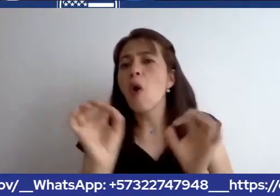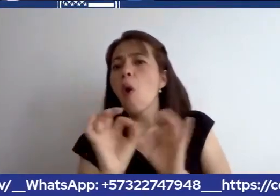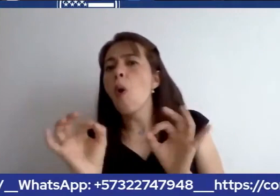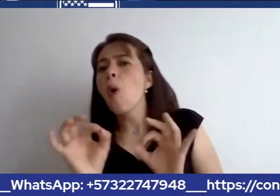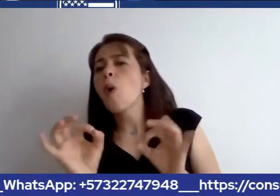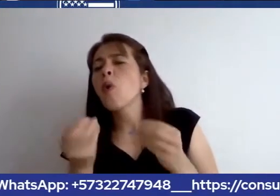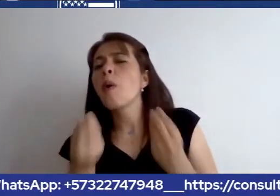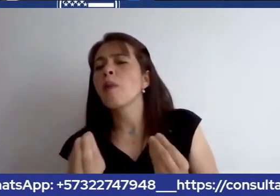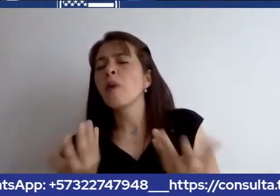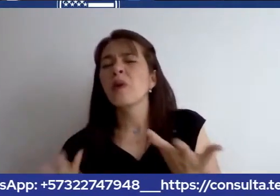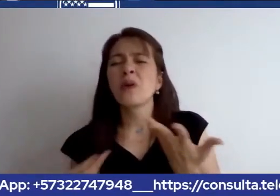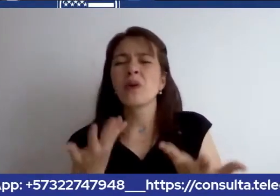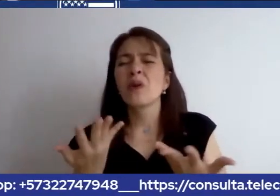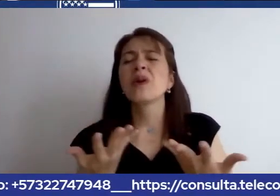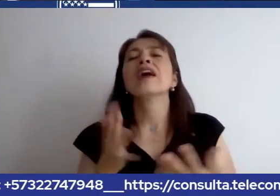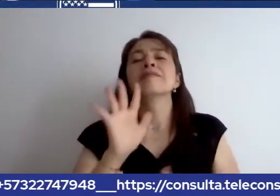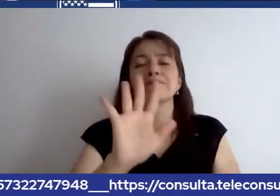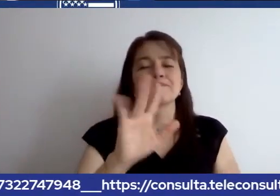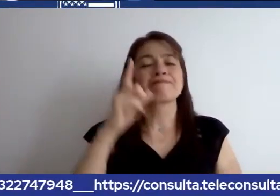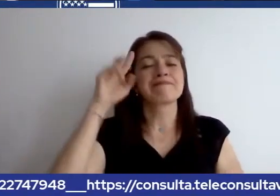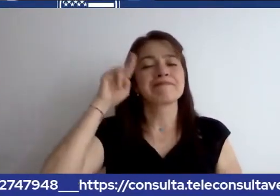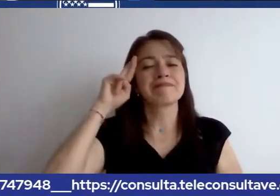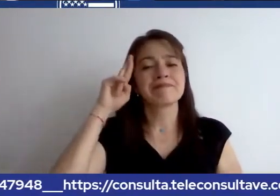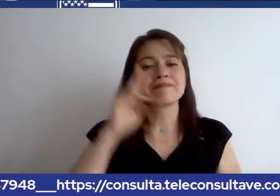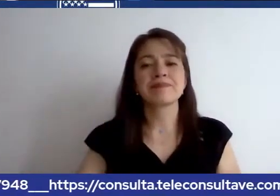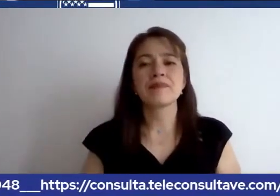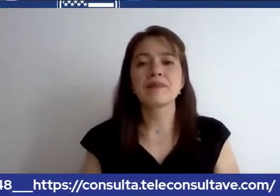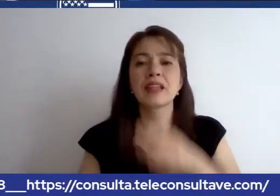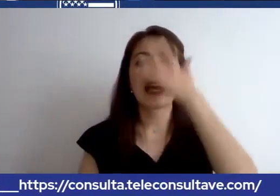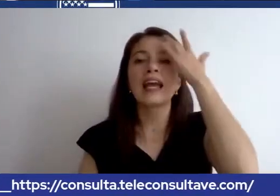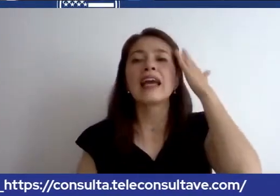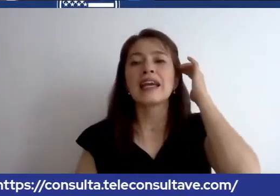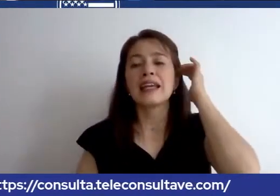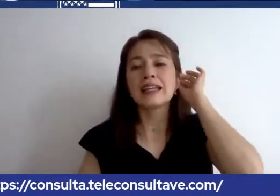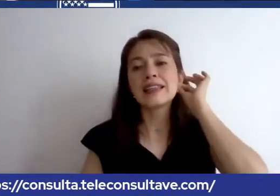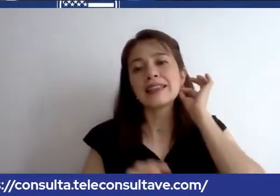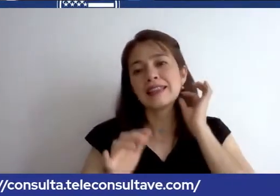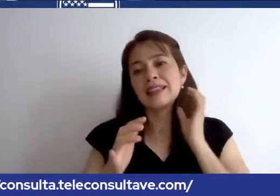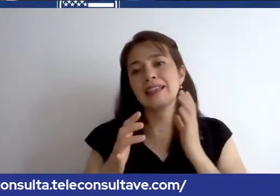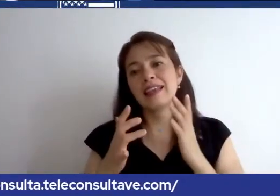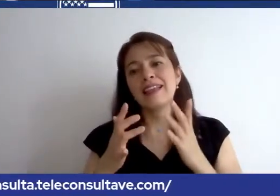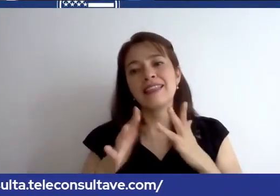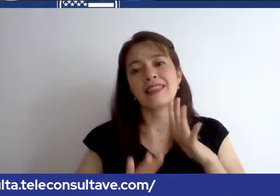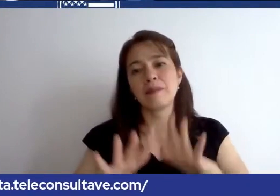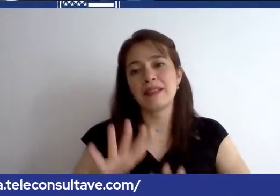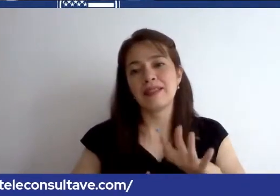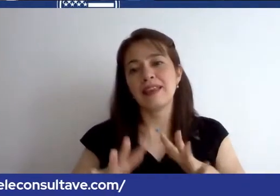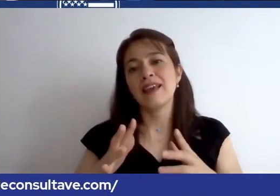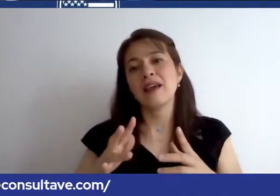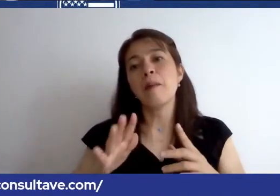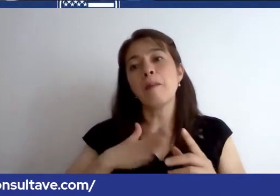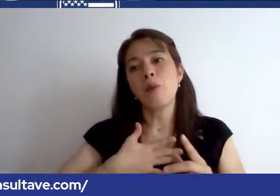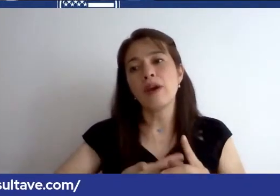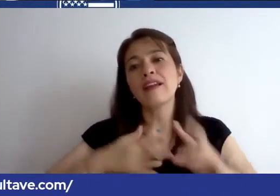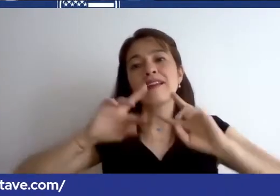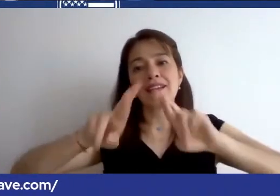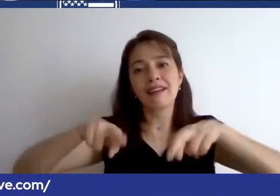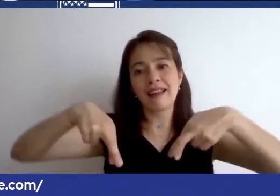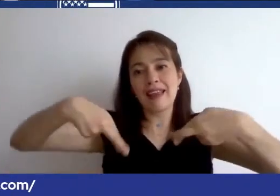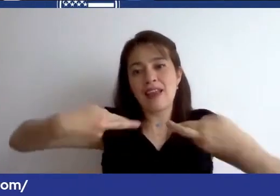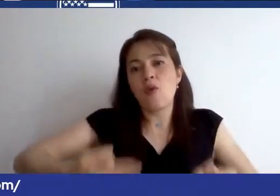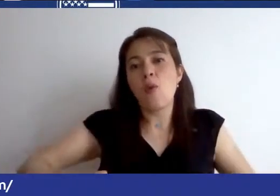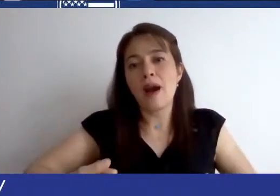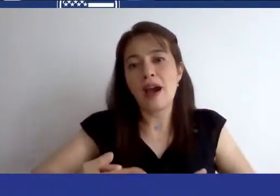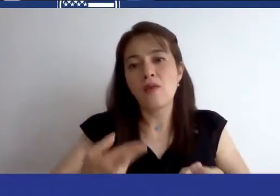refiere a la opción de en algunos casos bastante limitados de renovar una visa